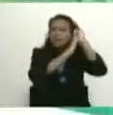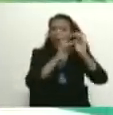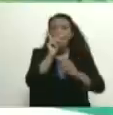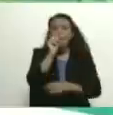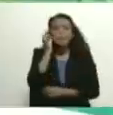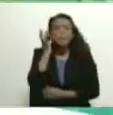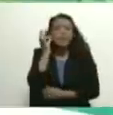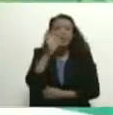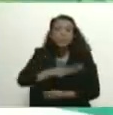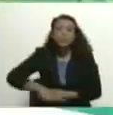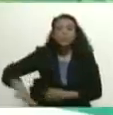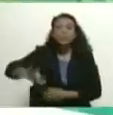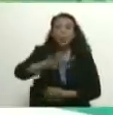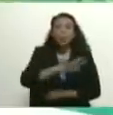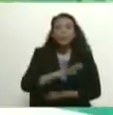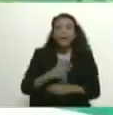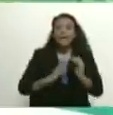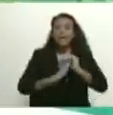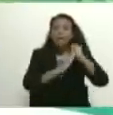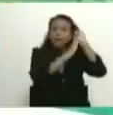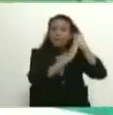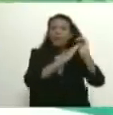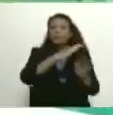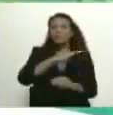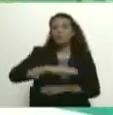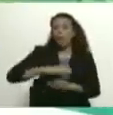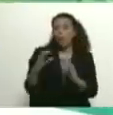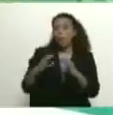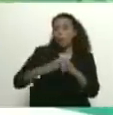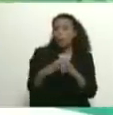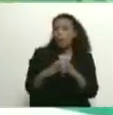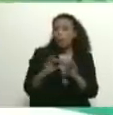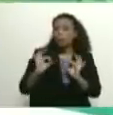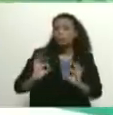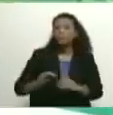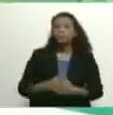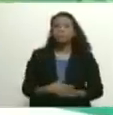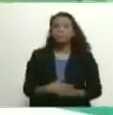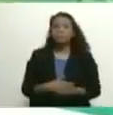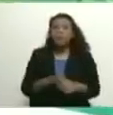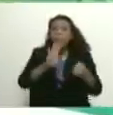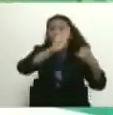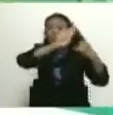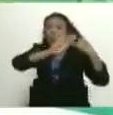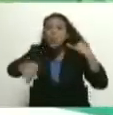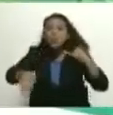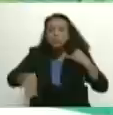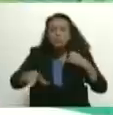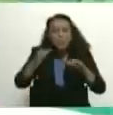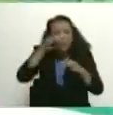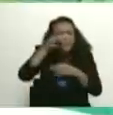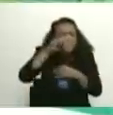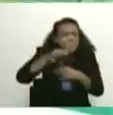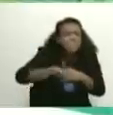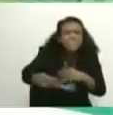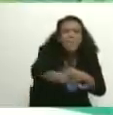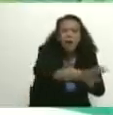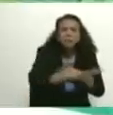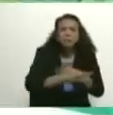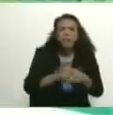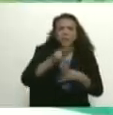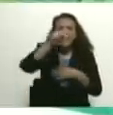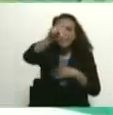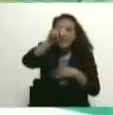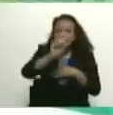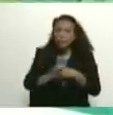lideresas del país que son jefes y jefas de cuadrillas de paz. Hasta en el último rincón de Venezuela. De norte a